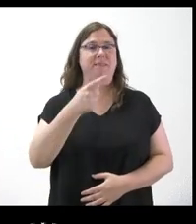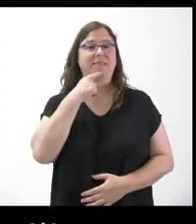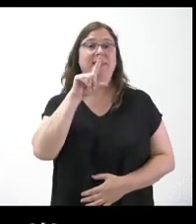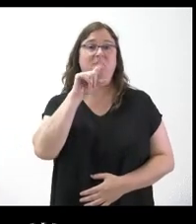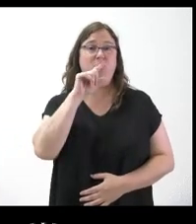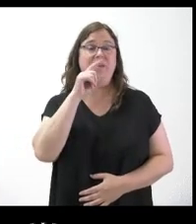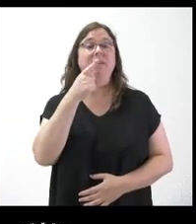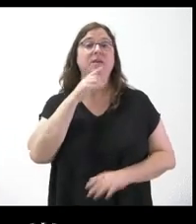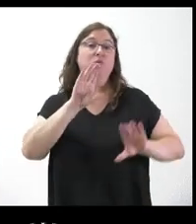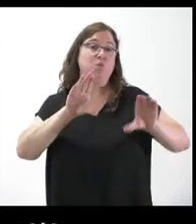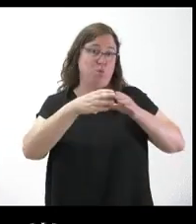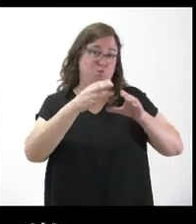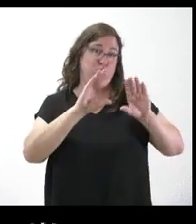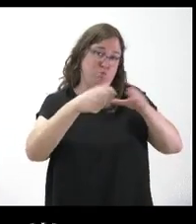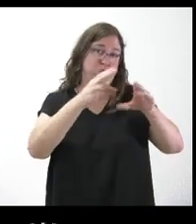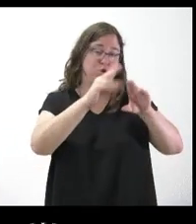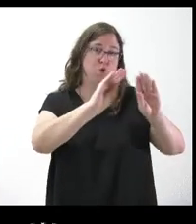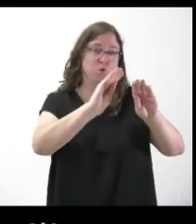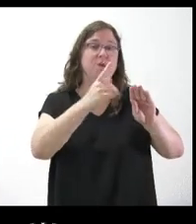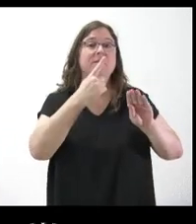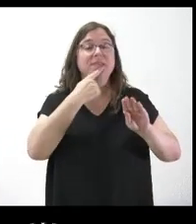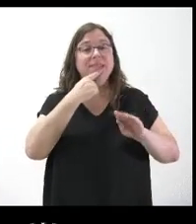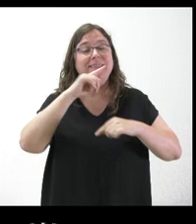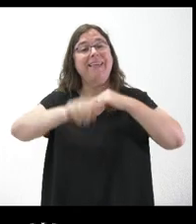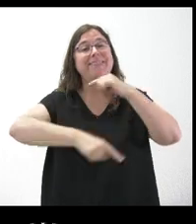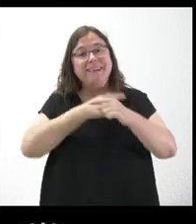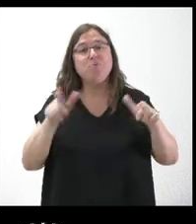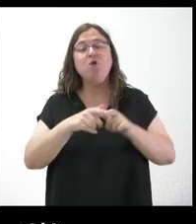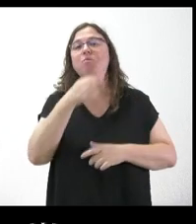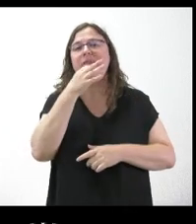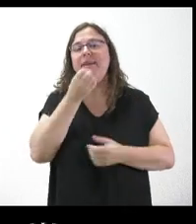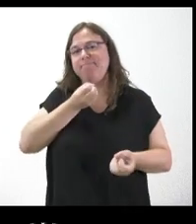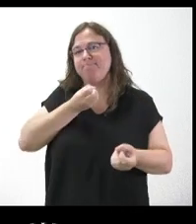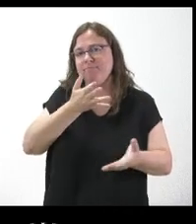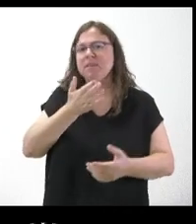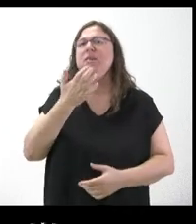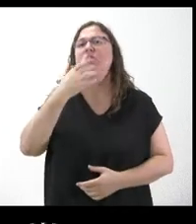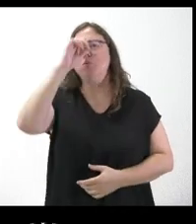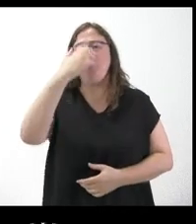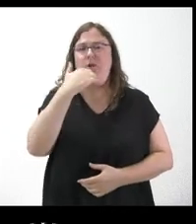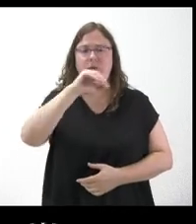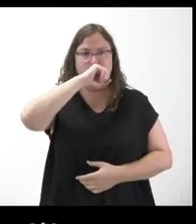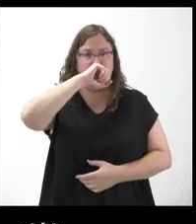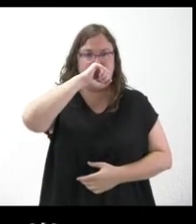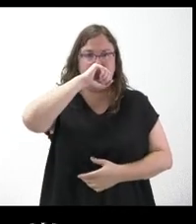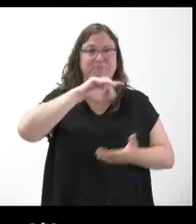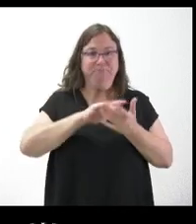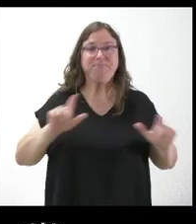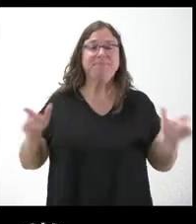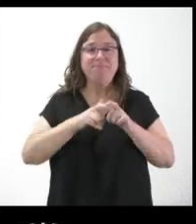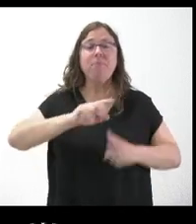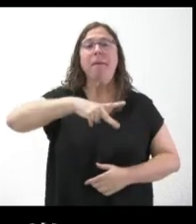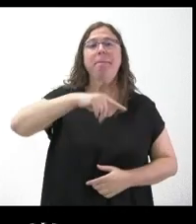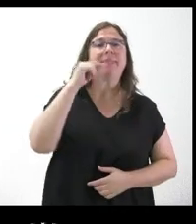dará a conocer su decisión después de la reunión que hay esta tarde. No sé si se ha convocado una reunión del vicepresidente del presidente